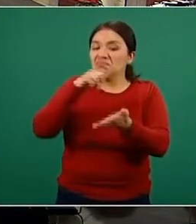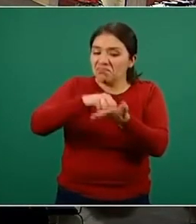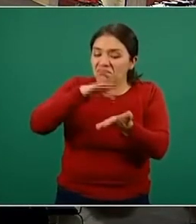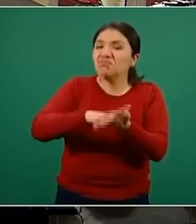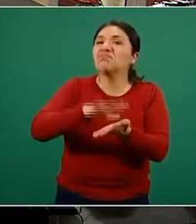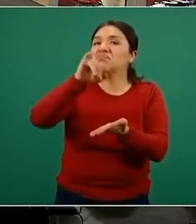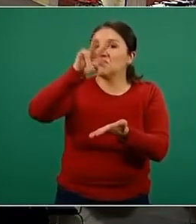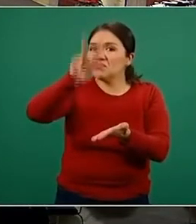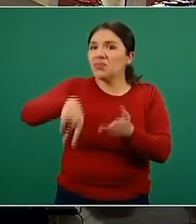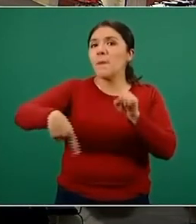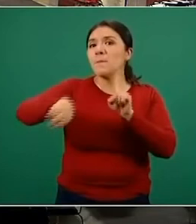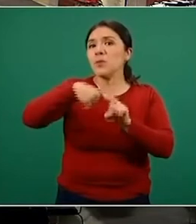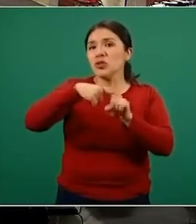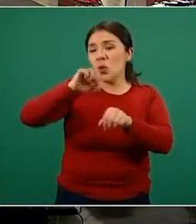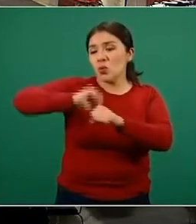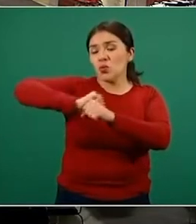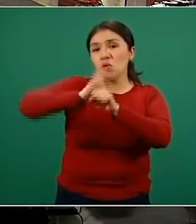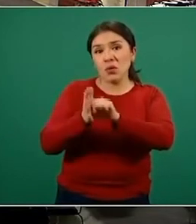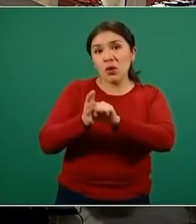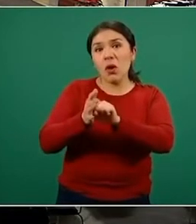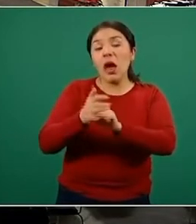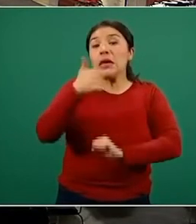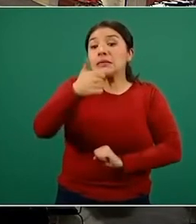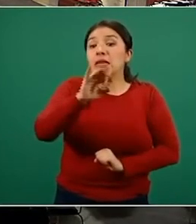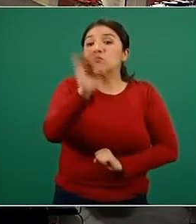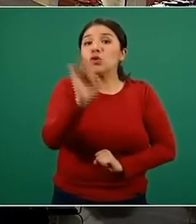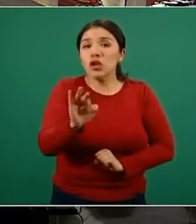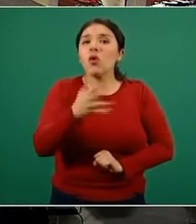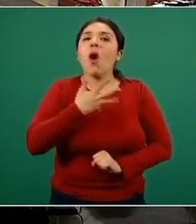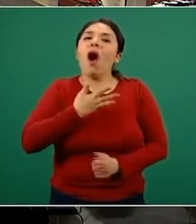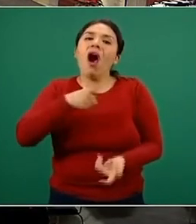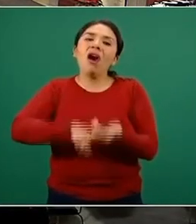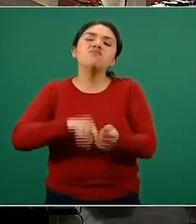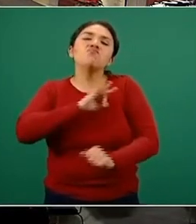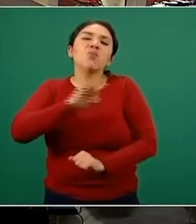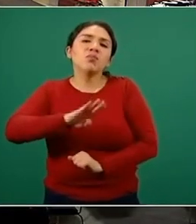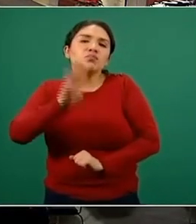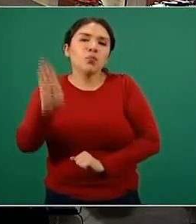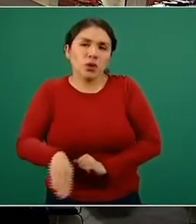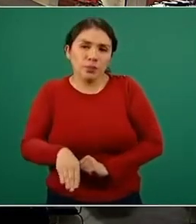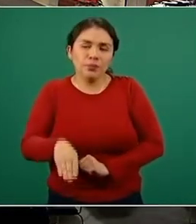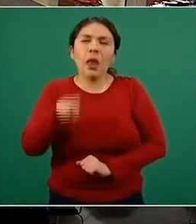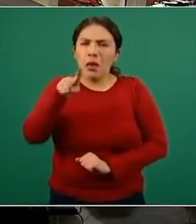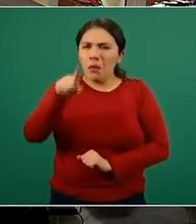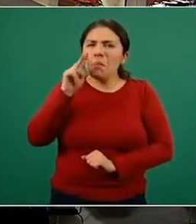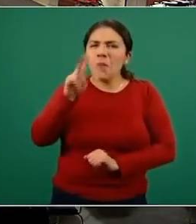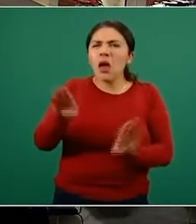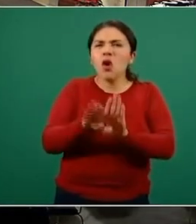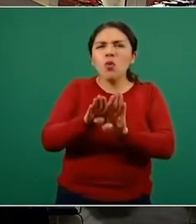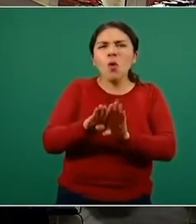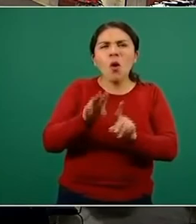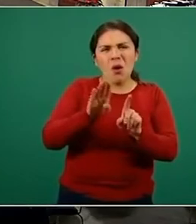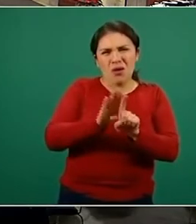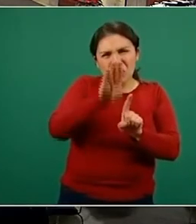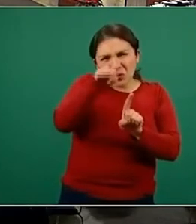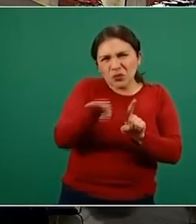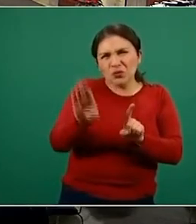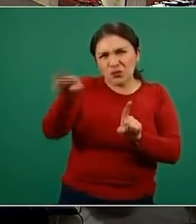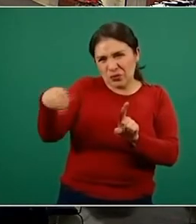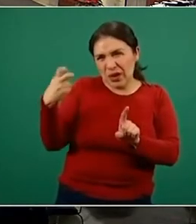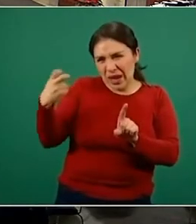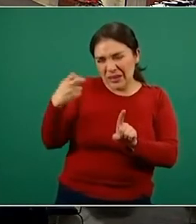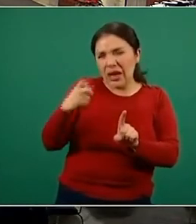a COVID-19 lamentablemente está falleciendo. Y lo que podemos ver en el comportamiento de la gráfica durante